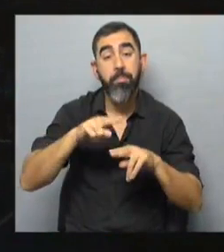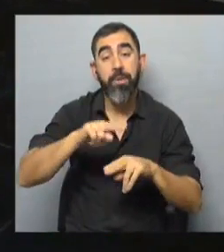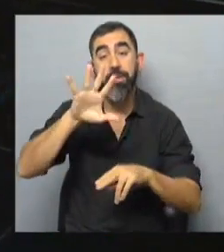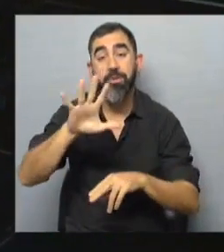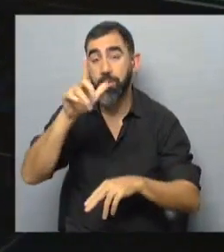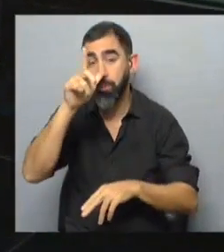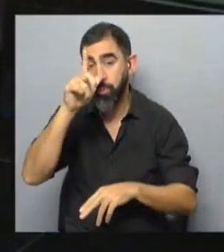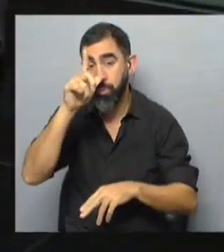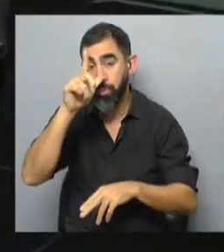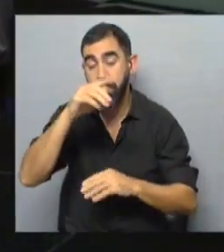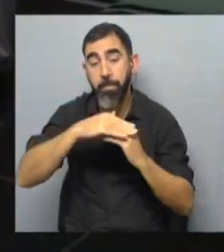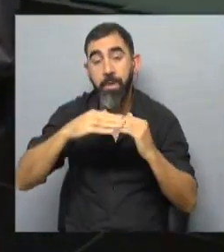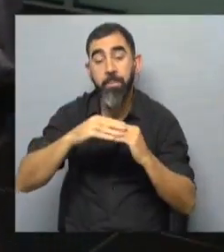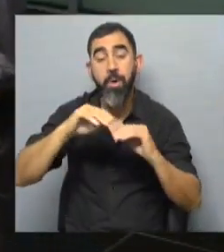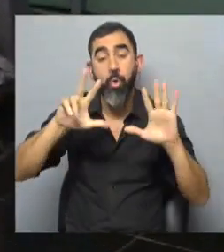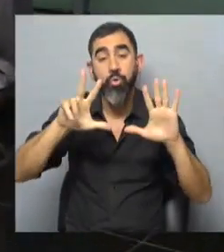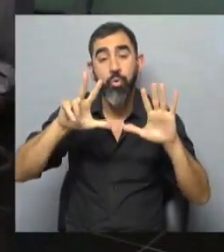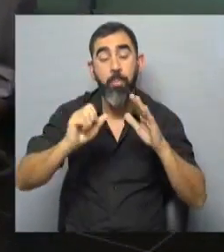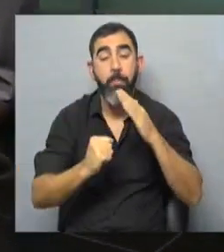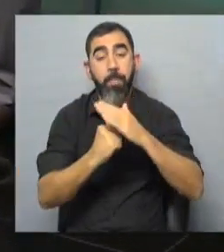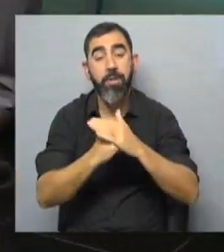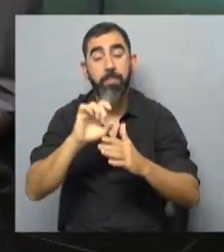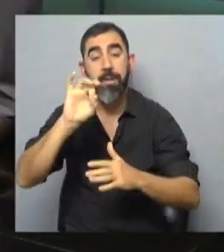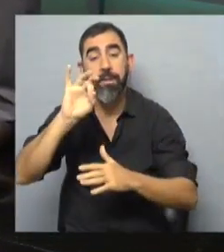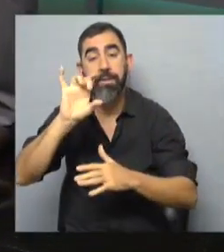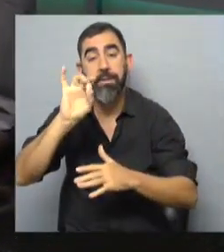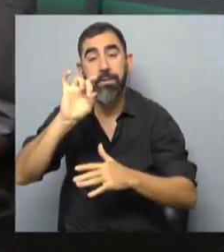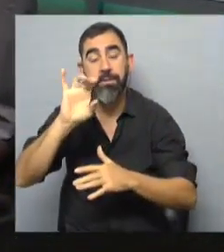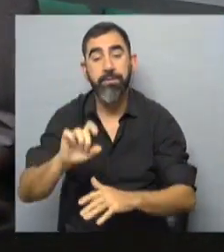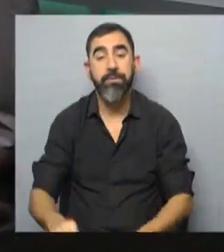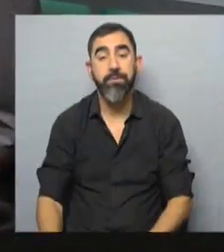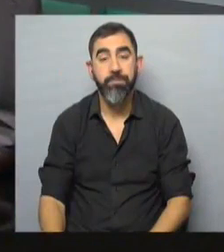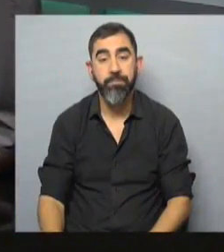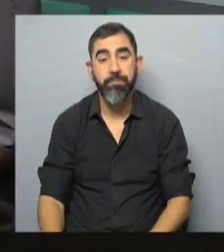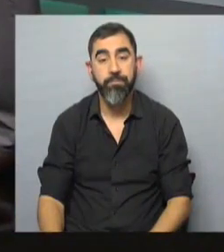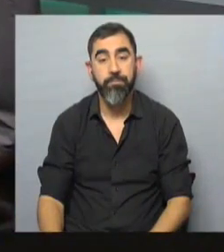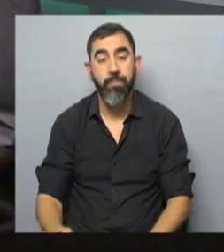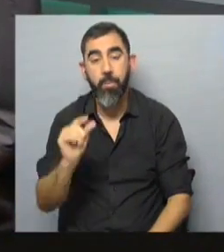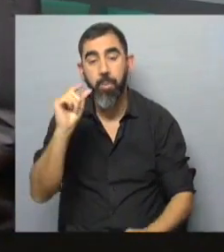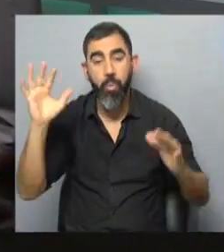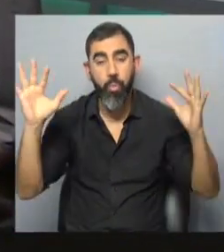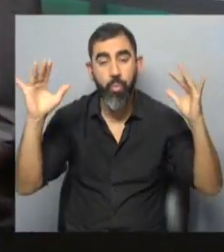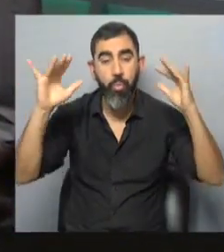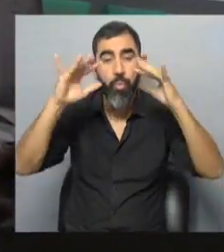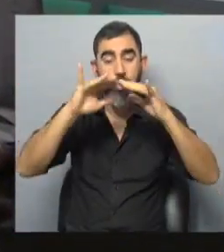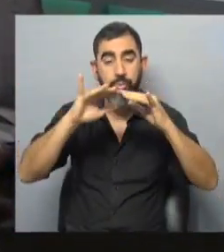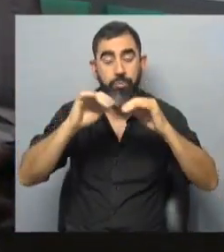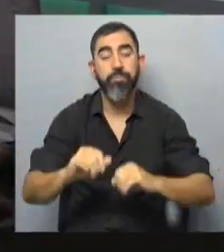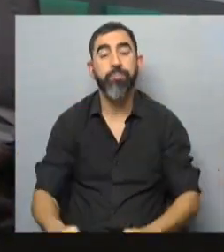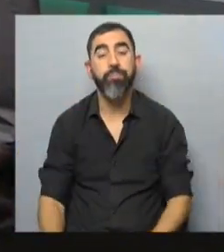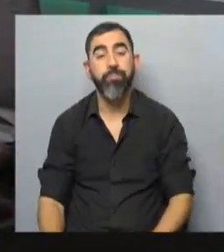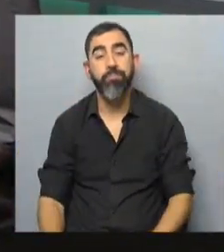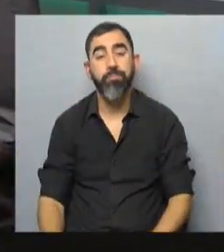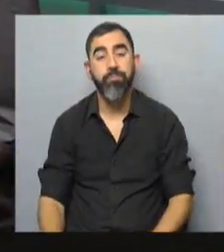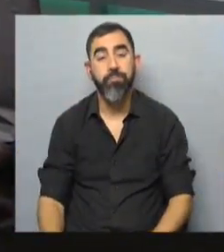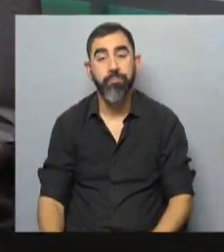de julio, estaba prevista una mínima de 8 grados. La máxima para esta jornada será de 15, con cielo nuboso y algo nuboso.